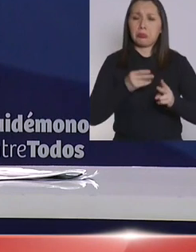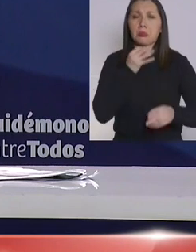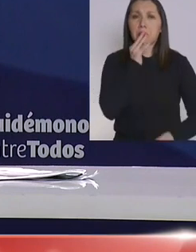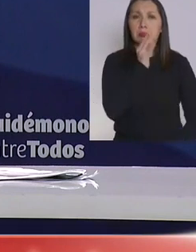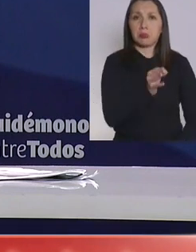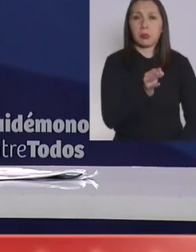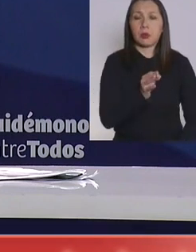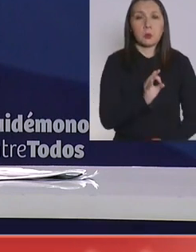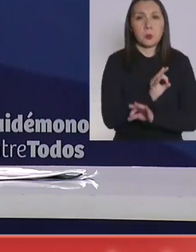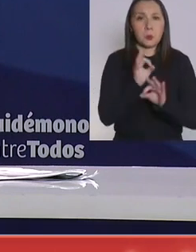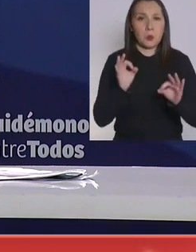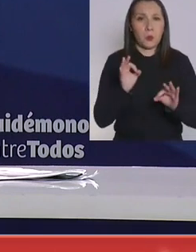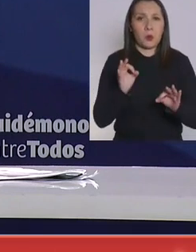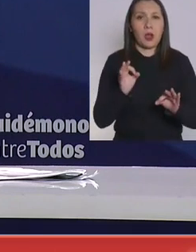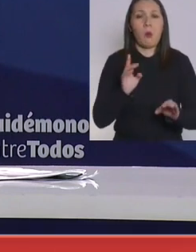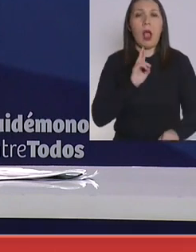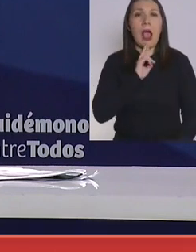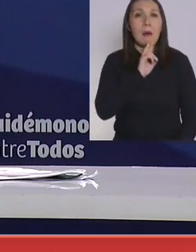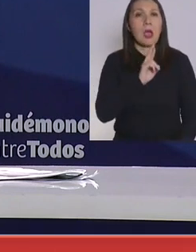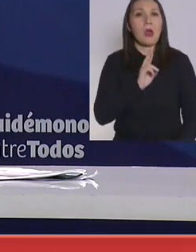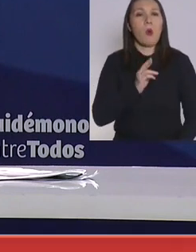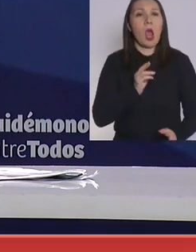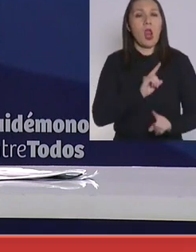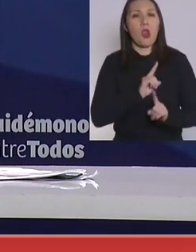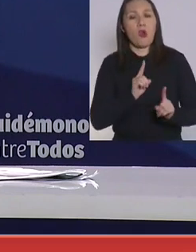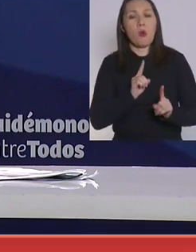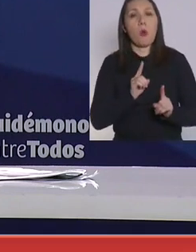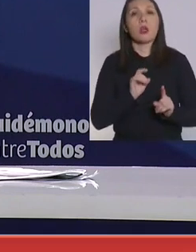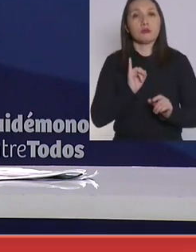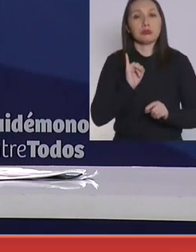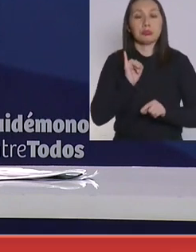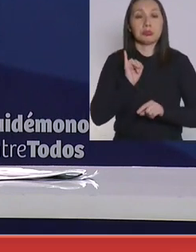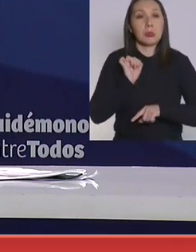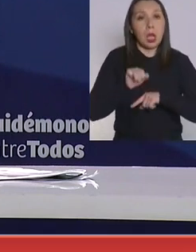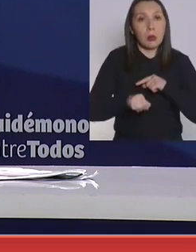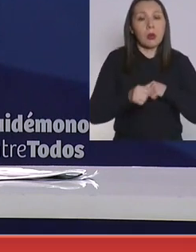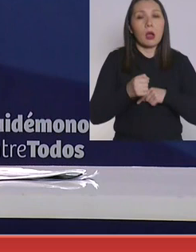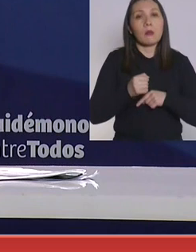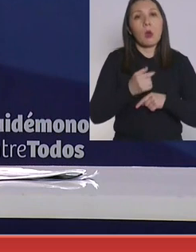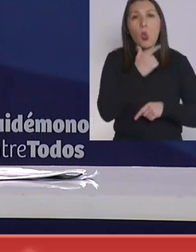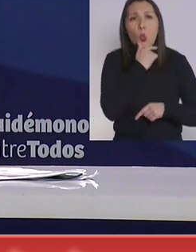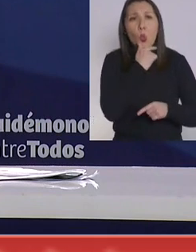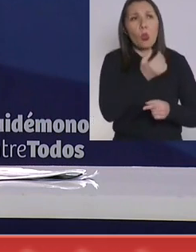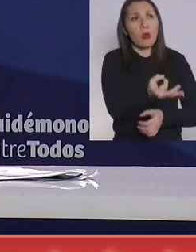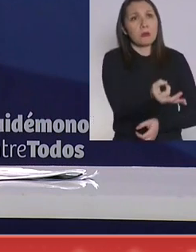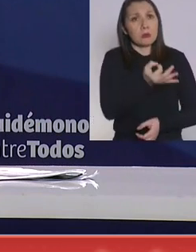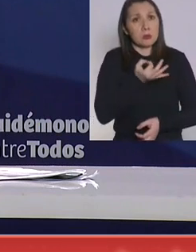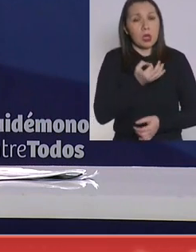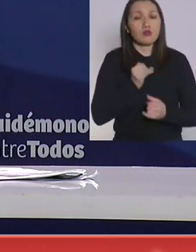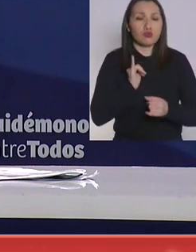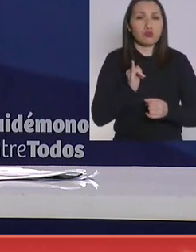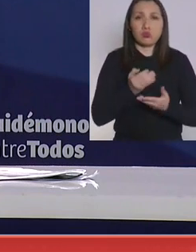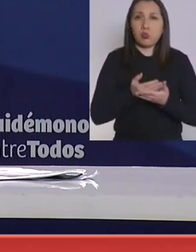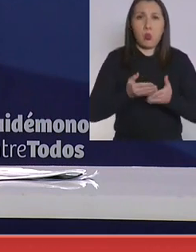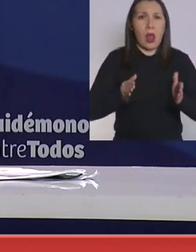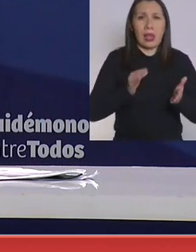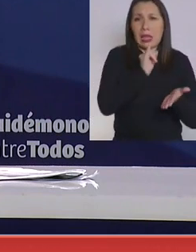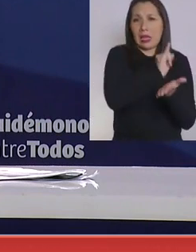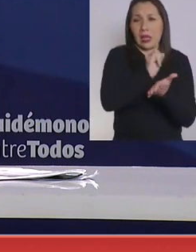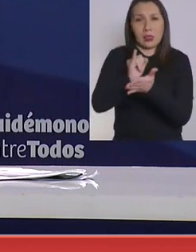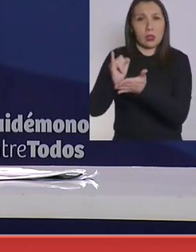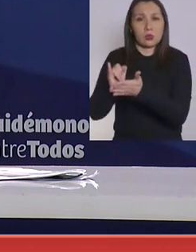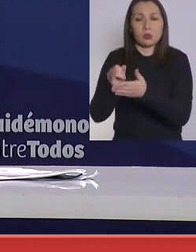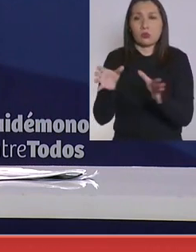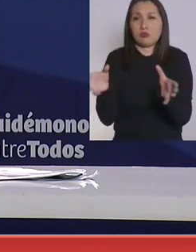responder ni atender las dudas de cualquier estamento